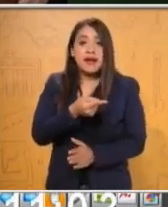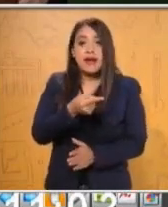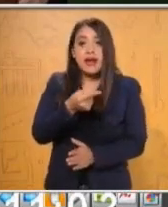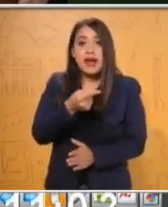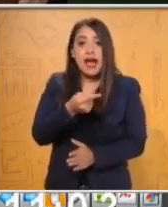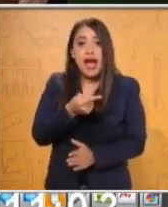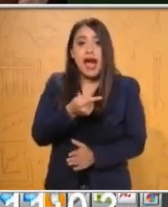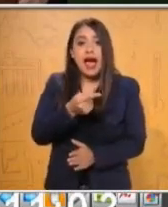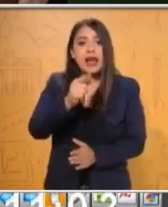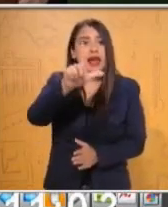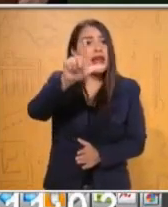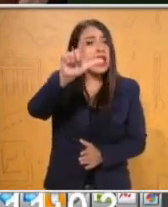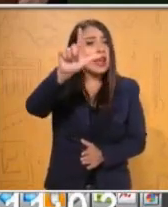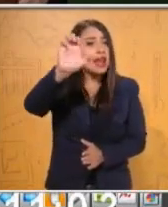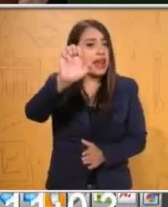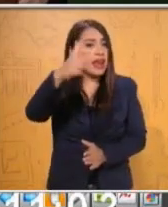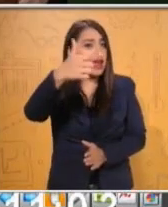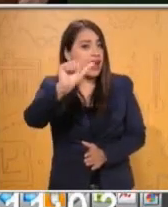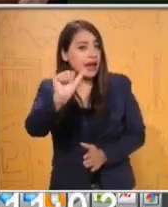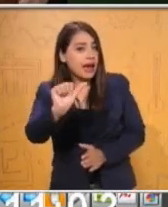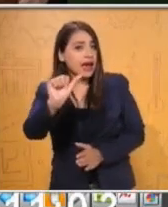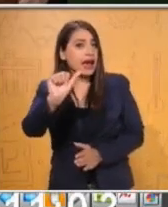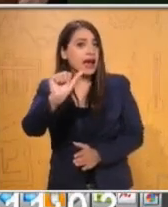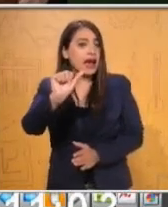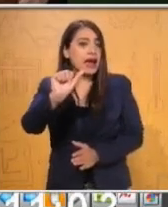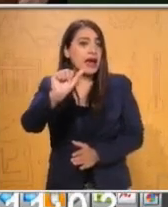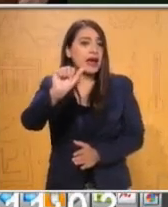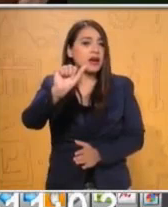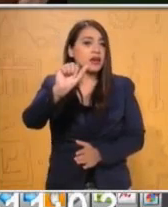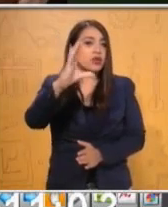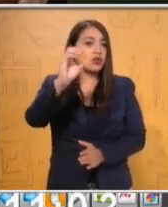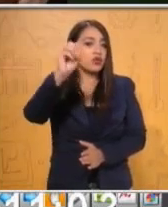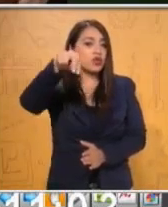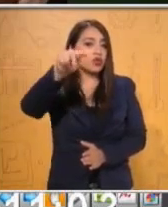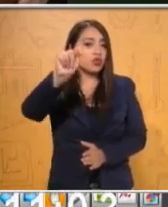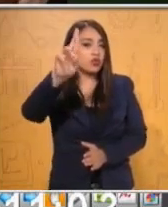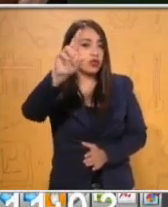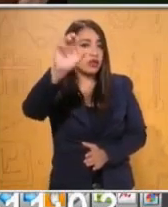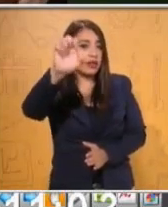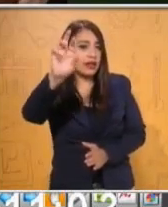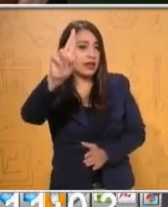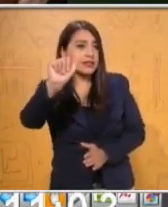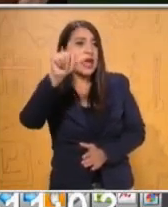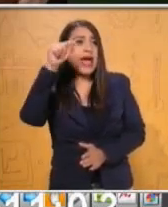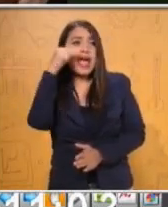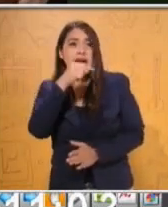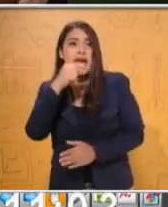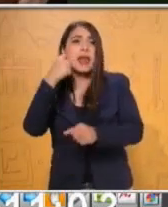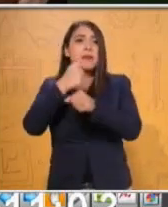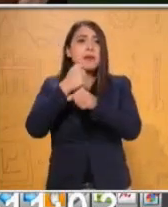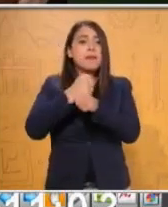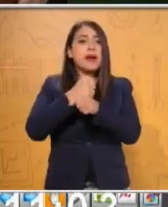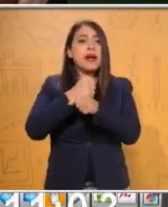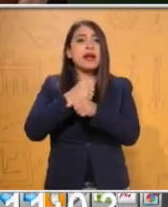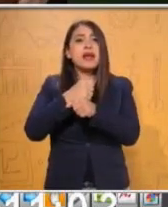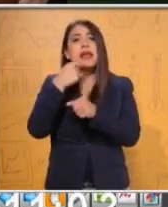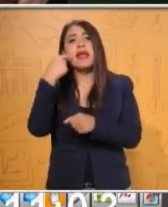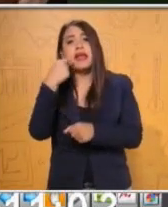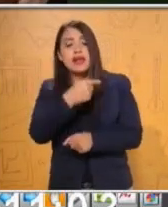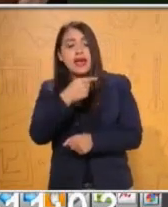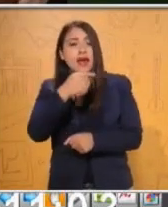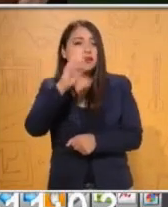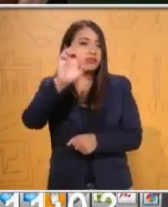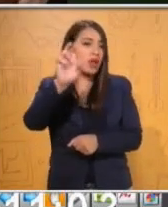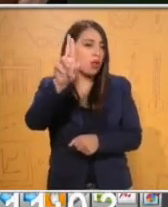Contreras Reina, quien está en la primaria Eugenio Garzazada, que nos hizo un dibujo de la